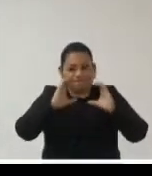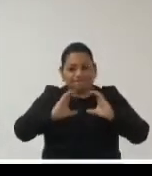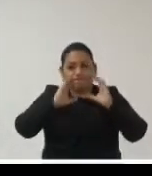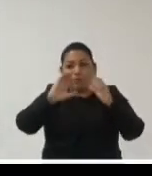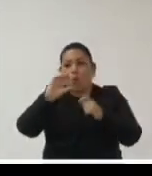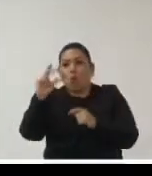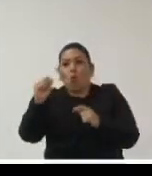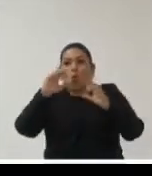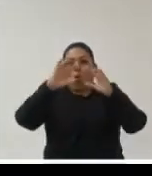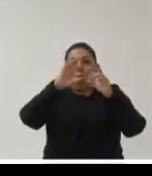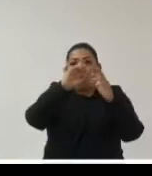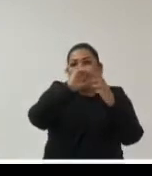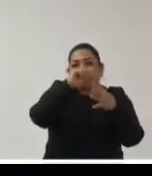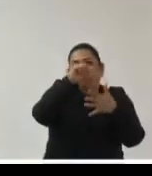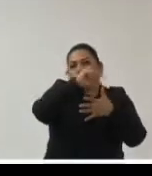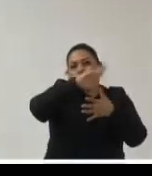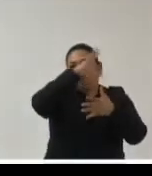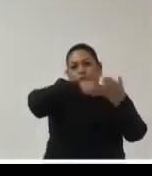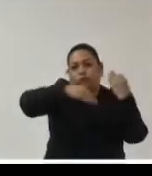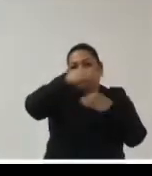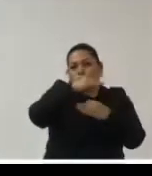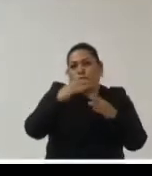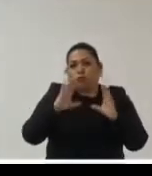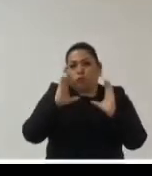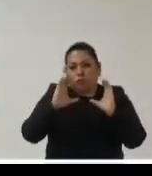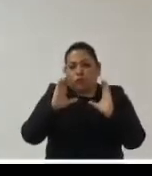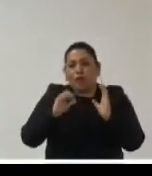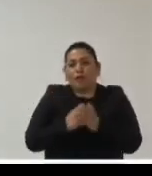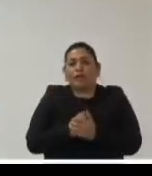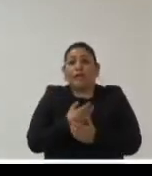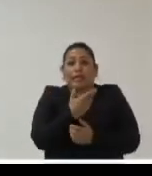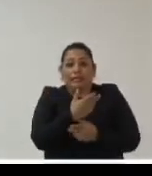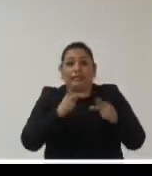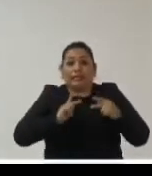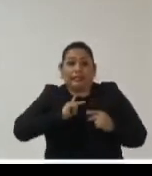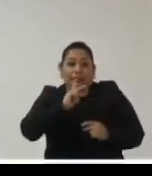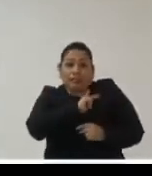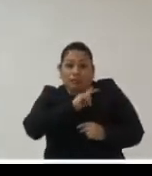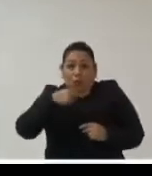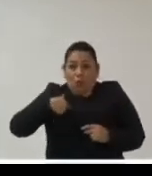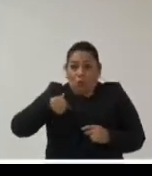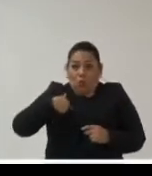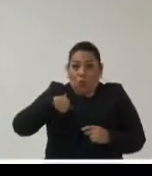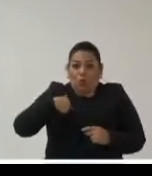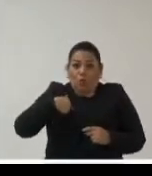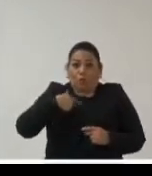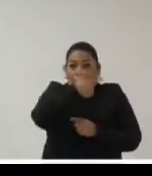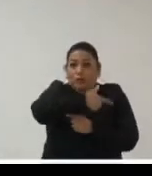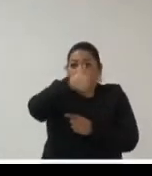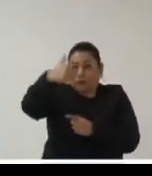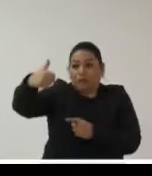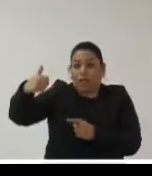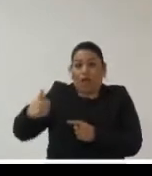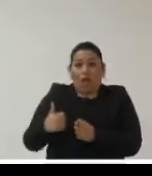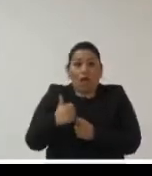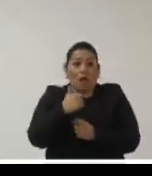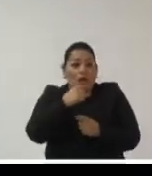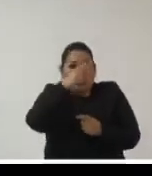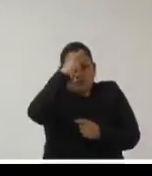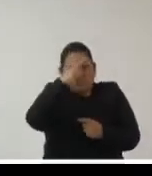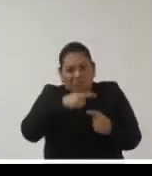o de estas multinacionales ese patrimonio es nuestro es de nuestra sociedad y si yo lo pongo en